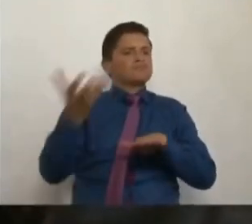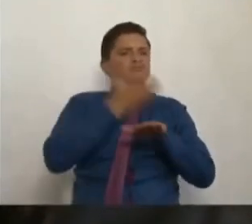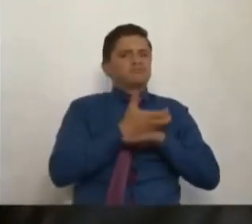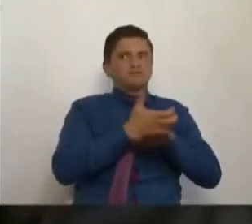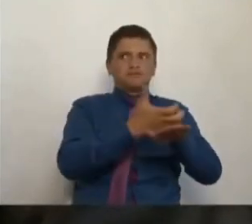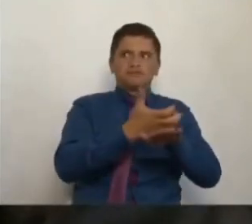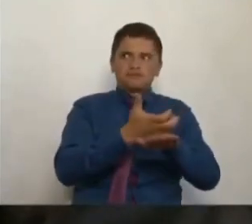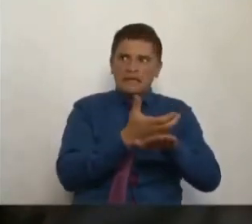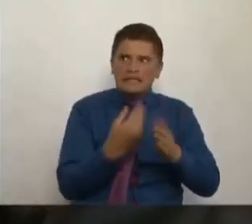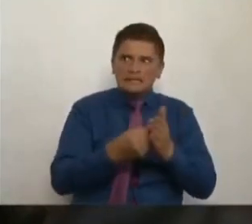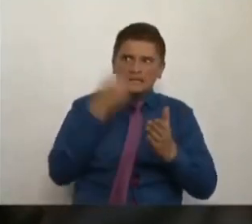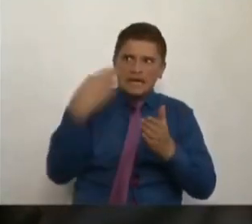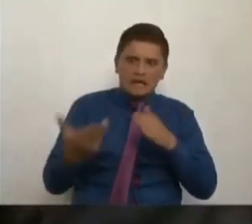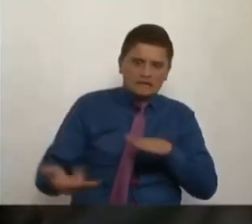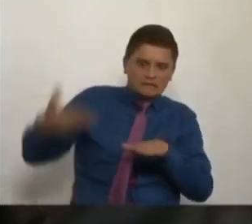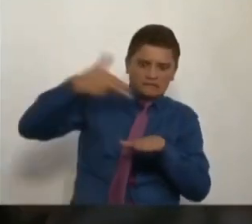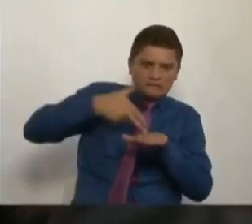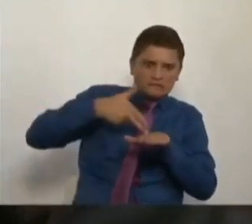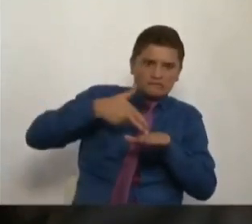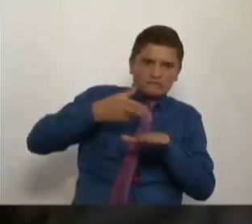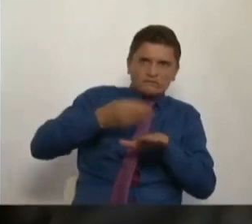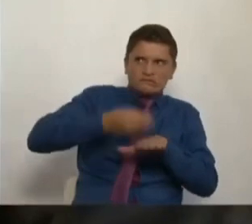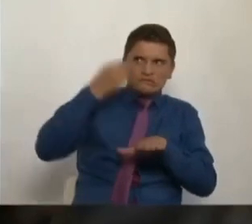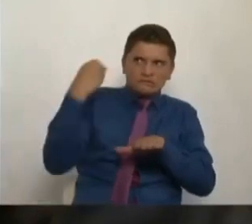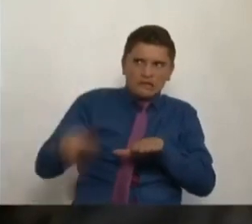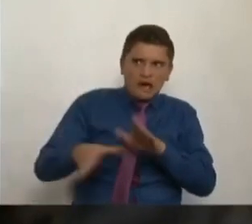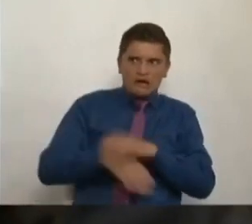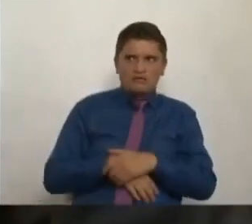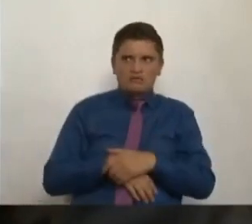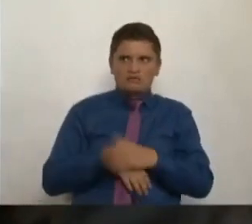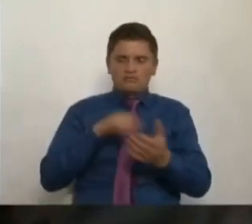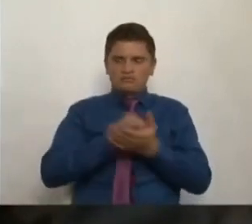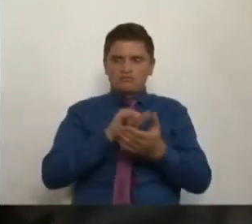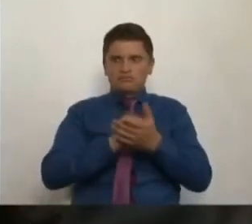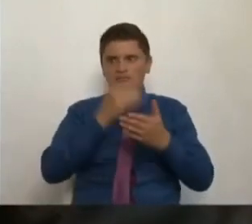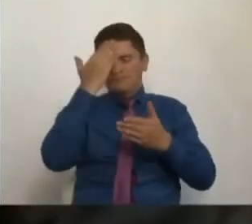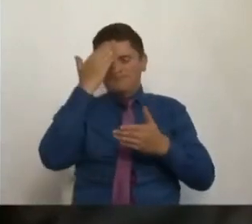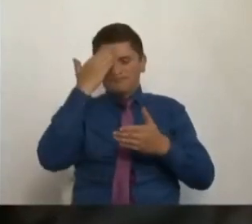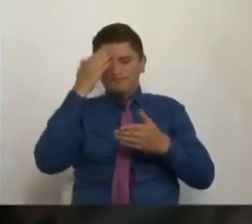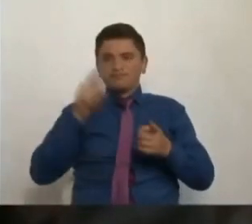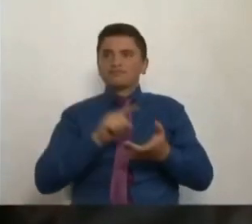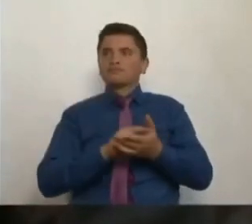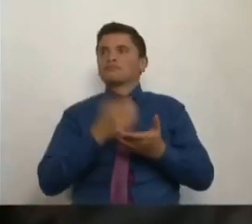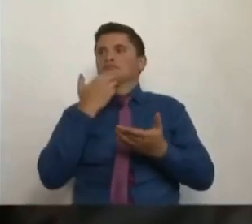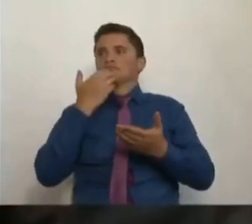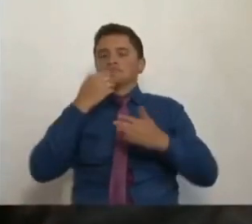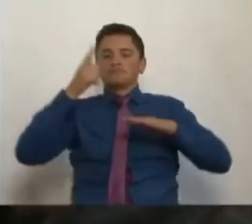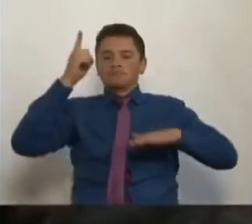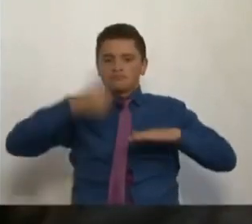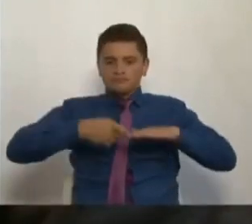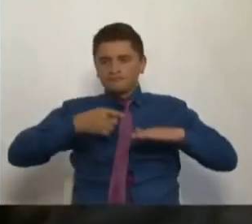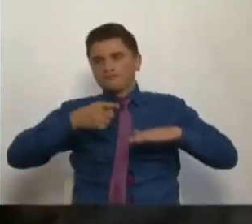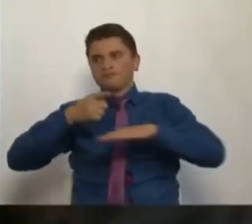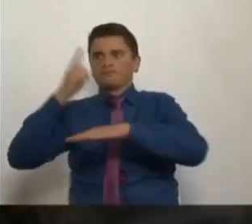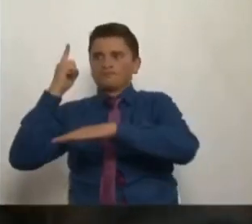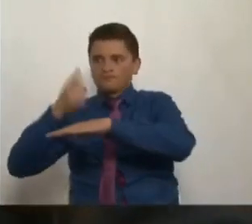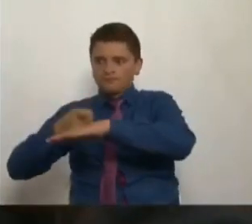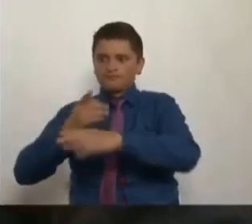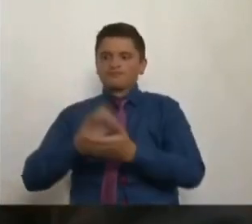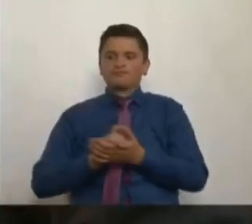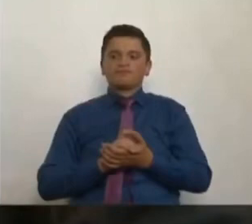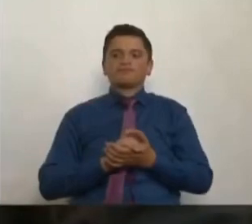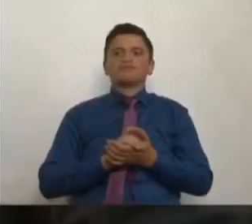cuando casi el 70% de la canasta de costos es inamovible, porque es del gobierno, peajes, combustibles, etc.